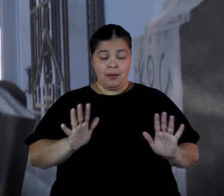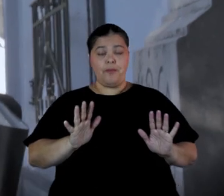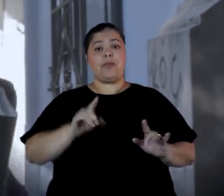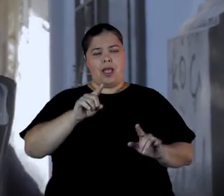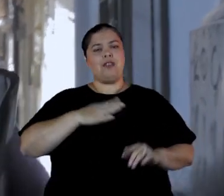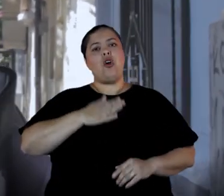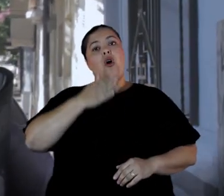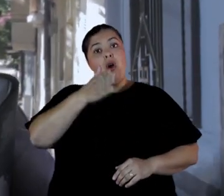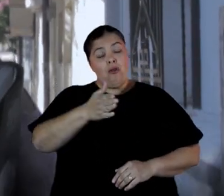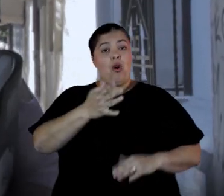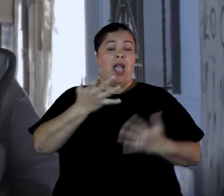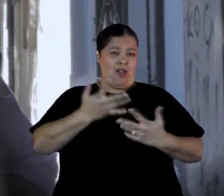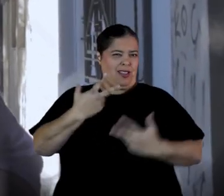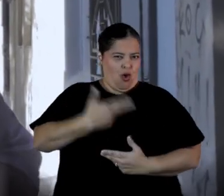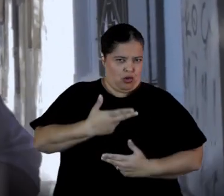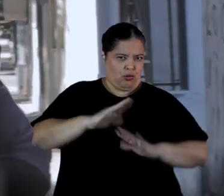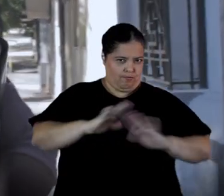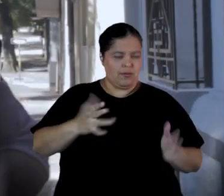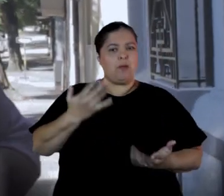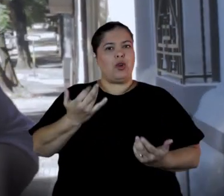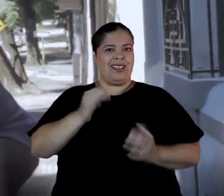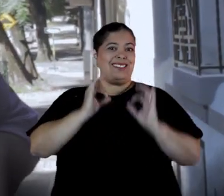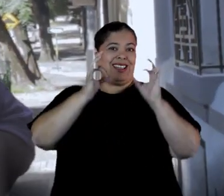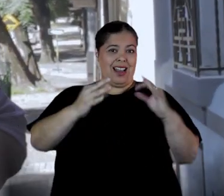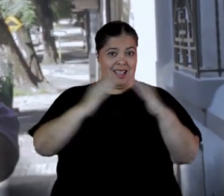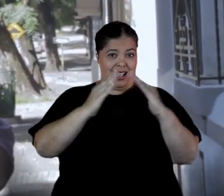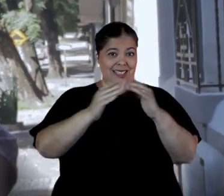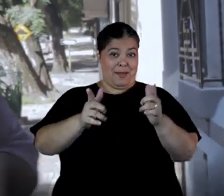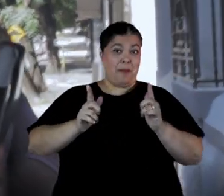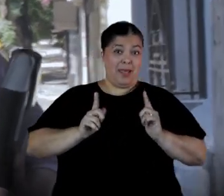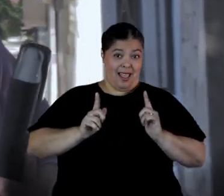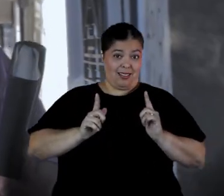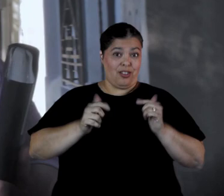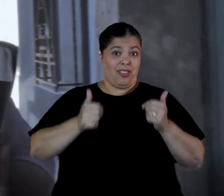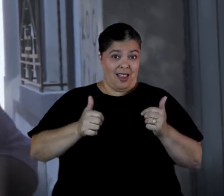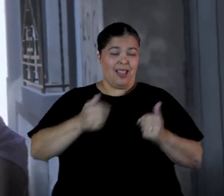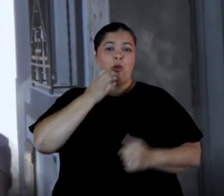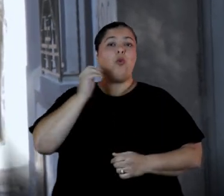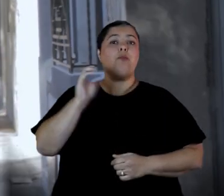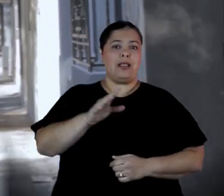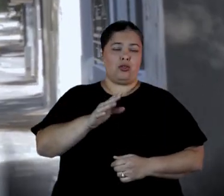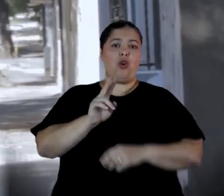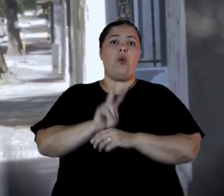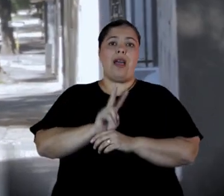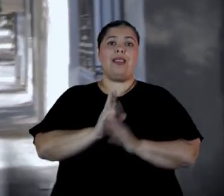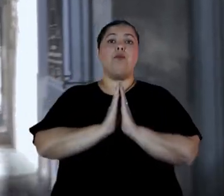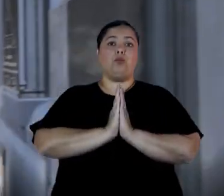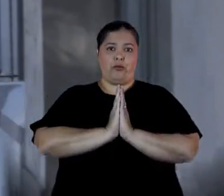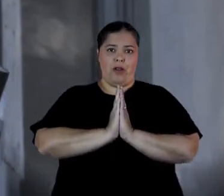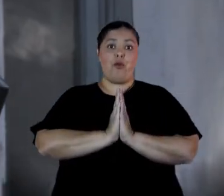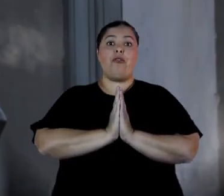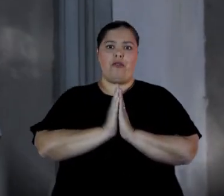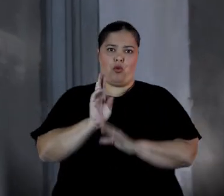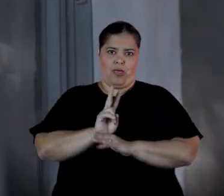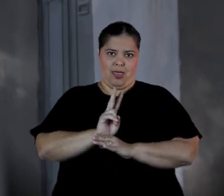bueno, yo me te voy a cortar ahora porque ya llegué y me está esperando ella, ¿sí? Dale, dale. Bueno, un beso, cuídate mucho, ¿sí? Por favor,